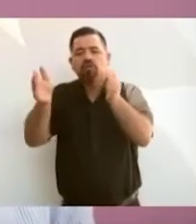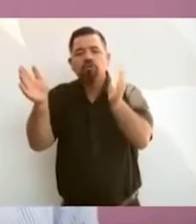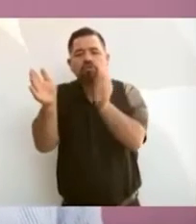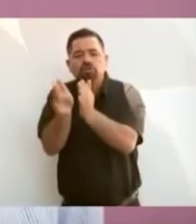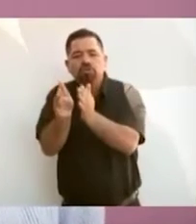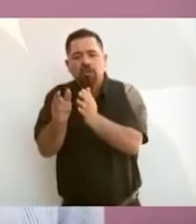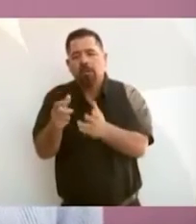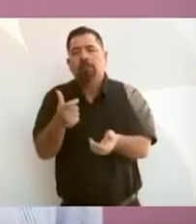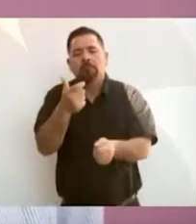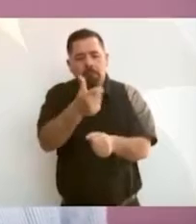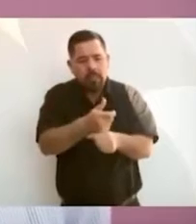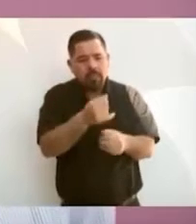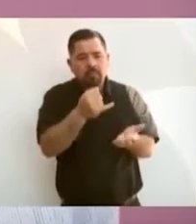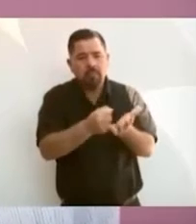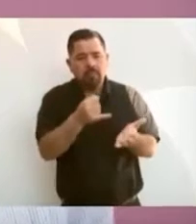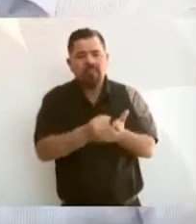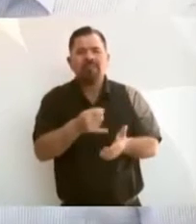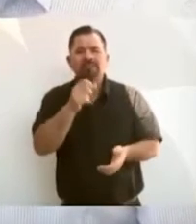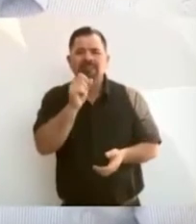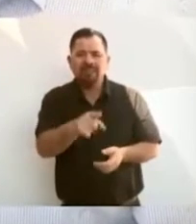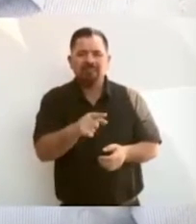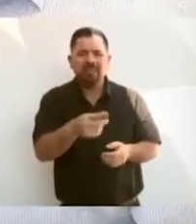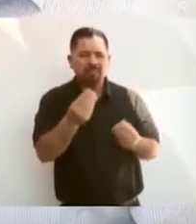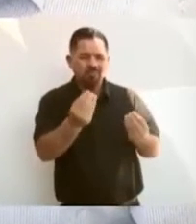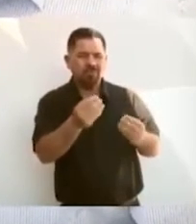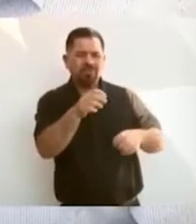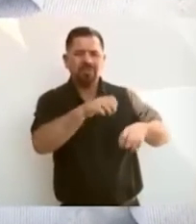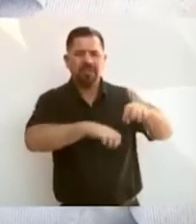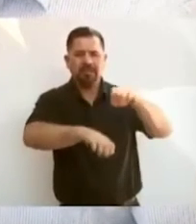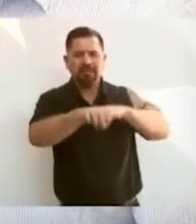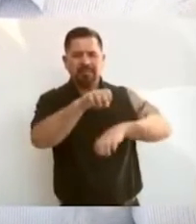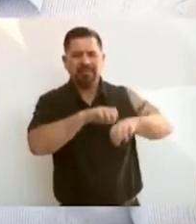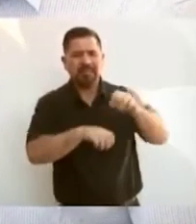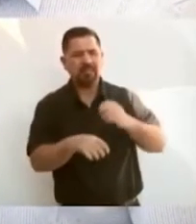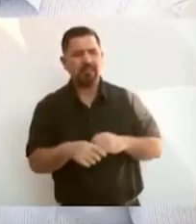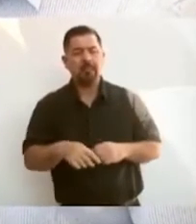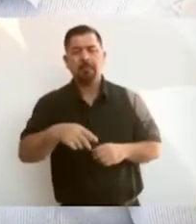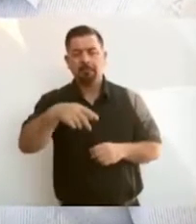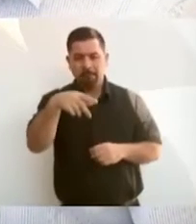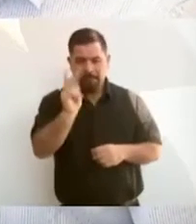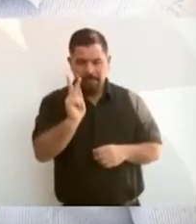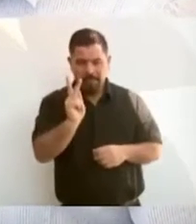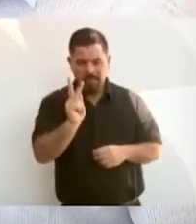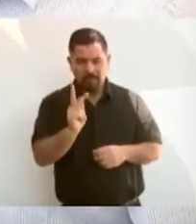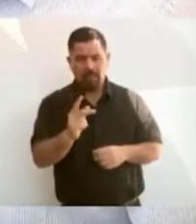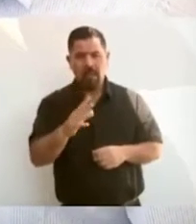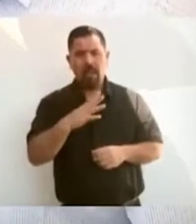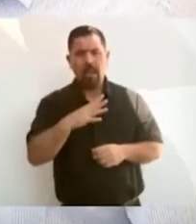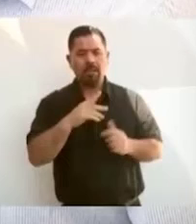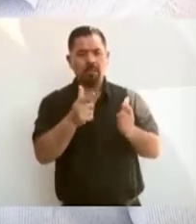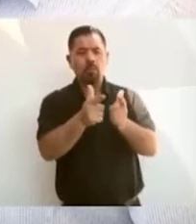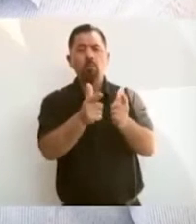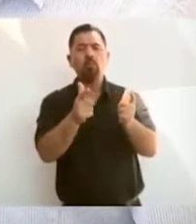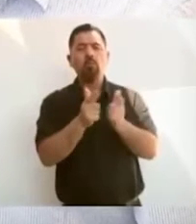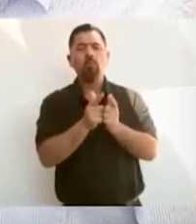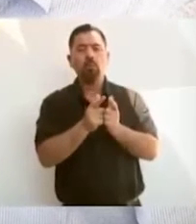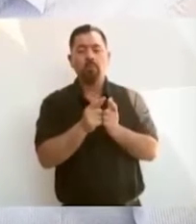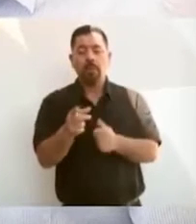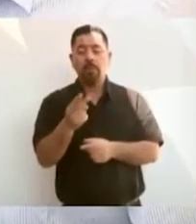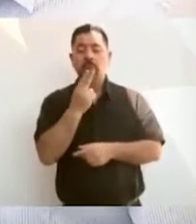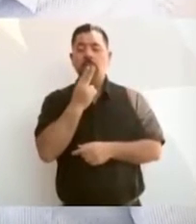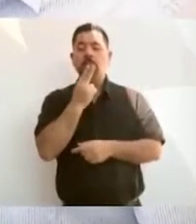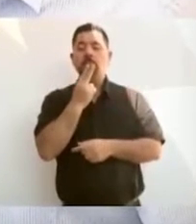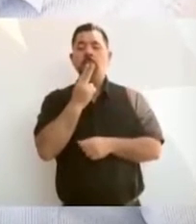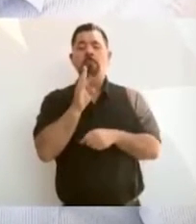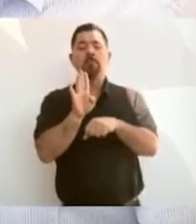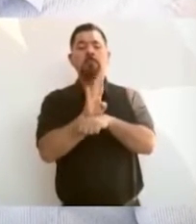incluso muchos empresarios. Pero había una élite privilegiada